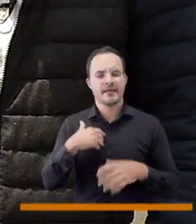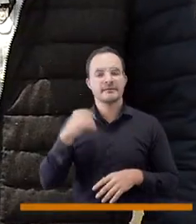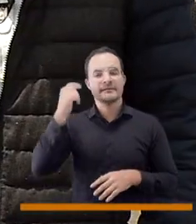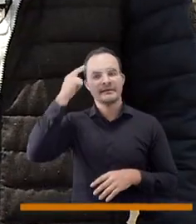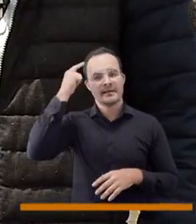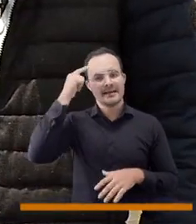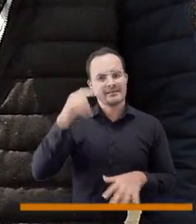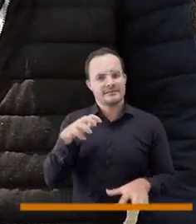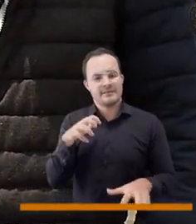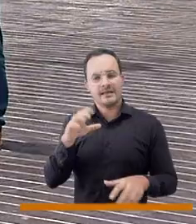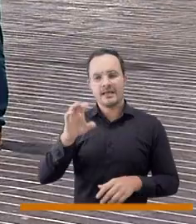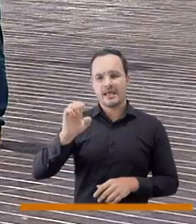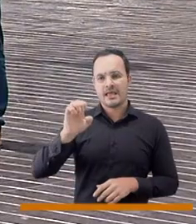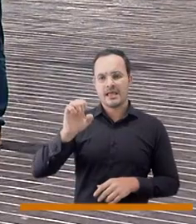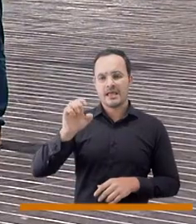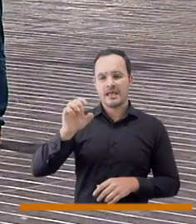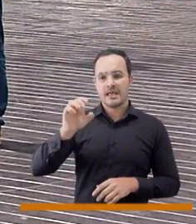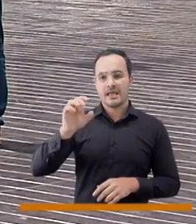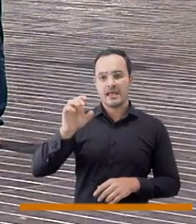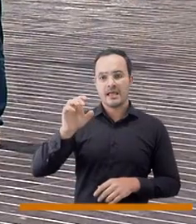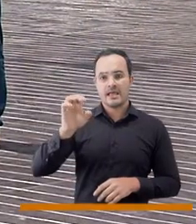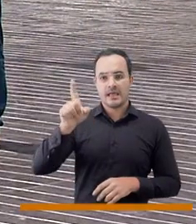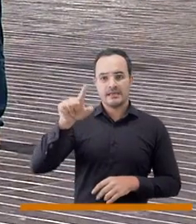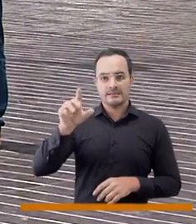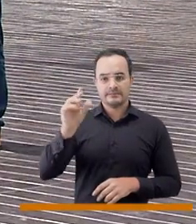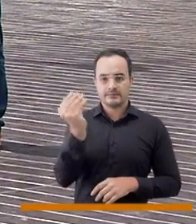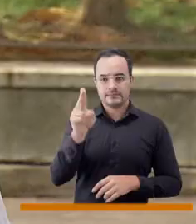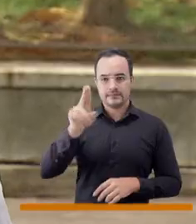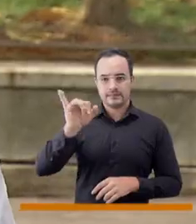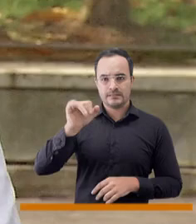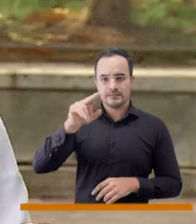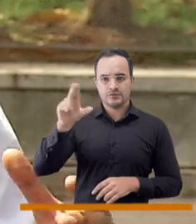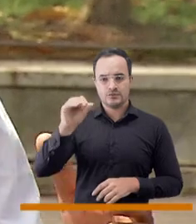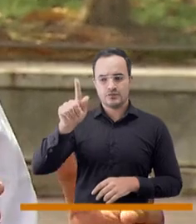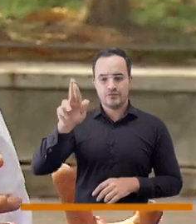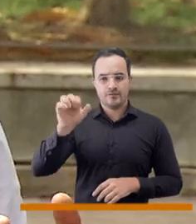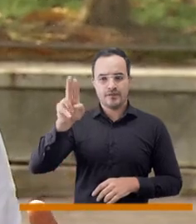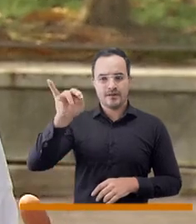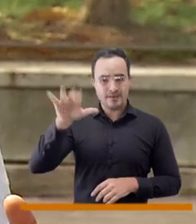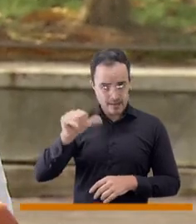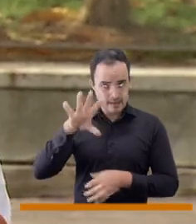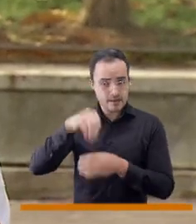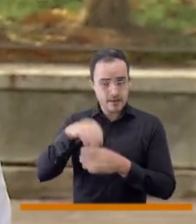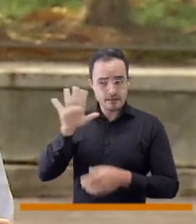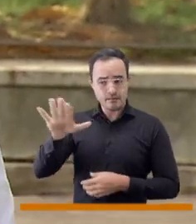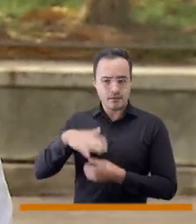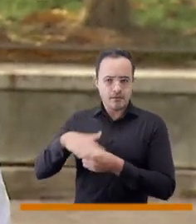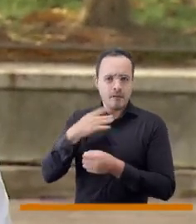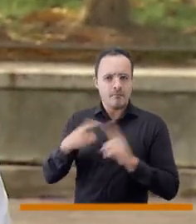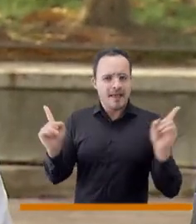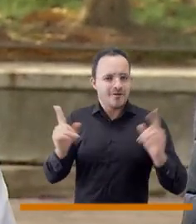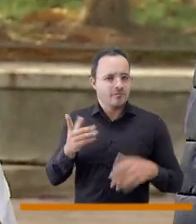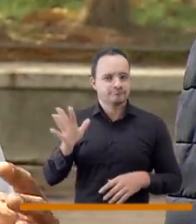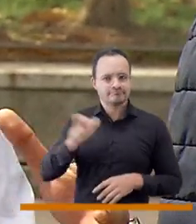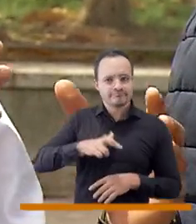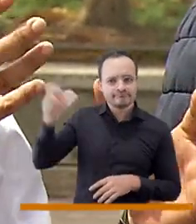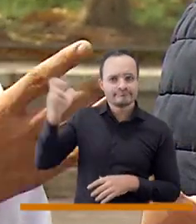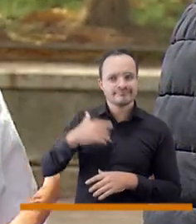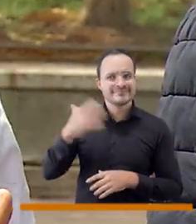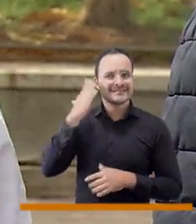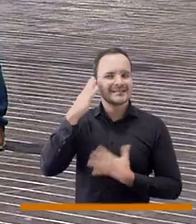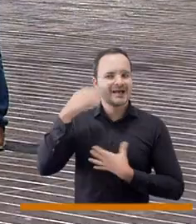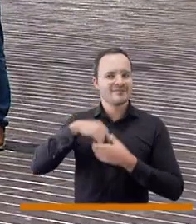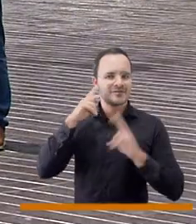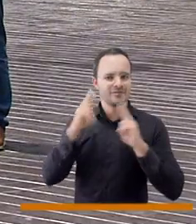condición muy bonita. Es un hombre que tiene esquizofrenia y tener esa condición lo hace a él muy particular porque como lo